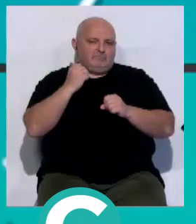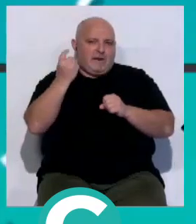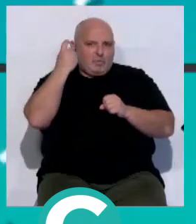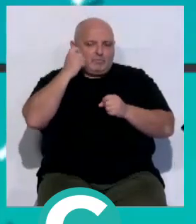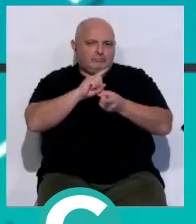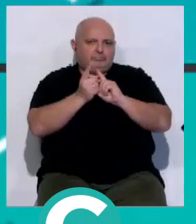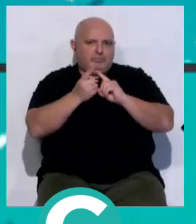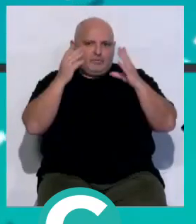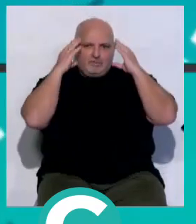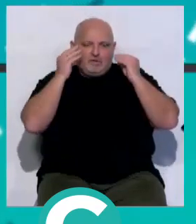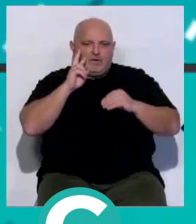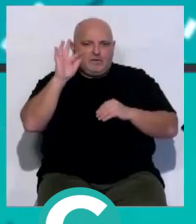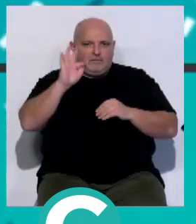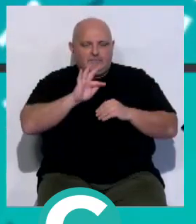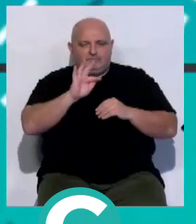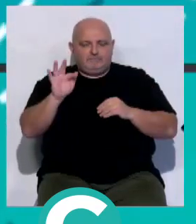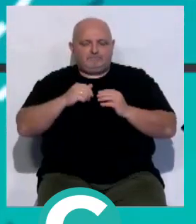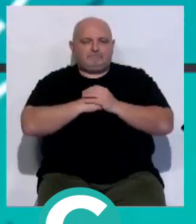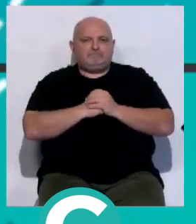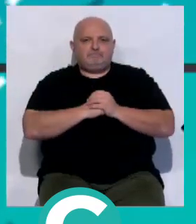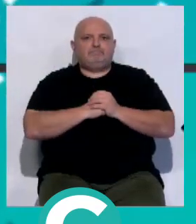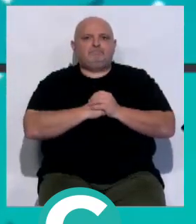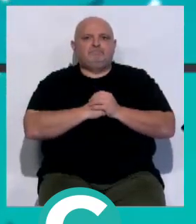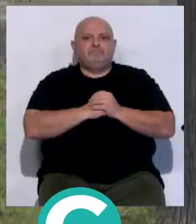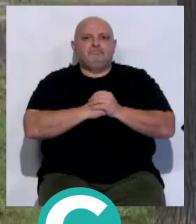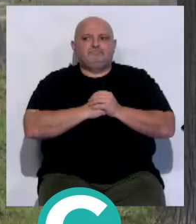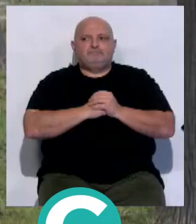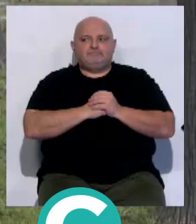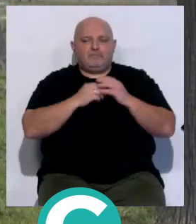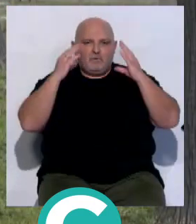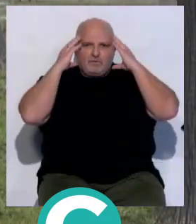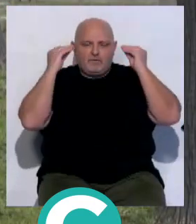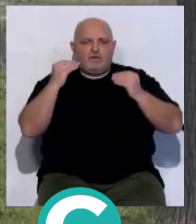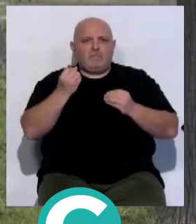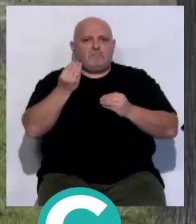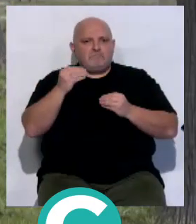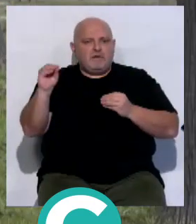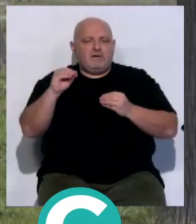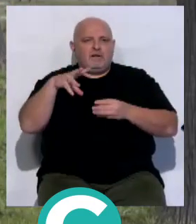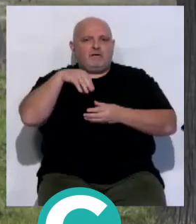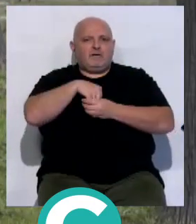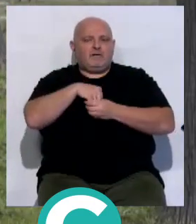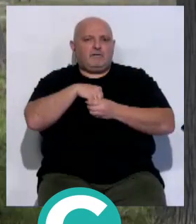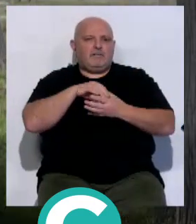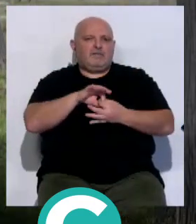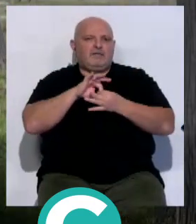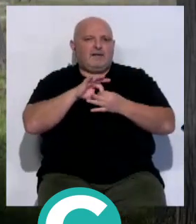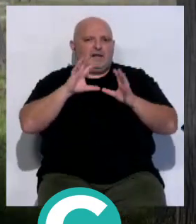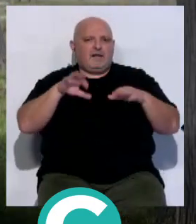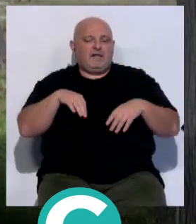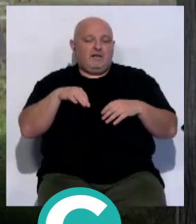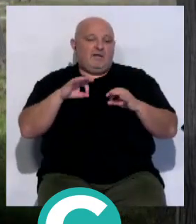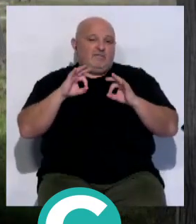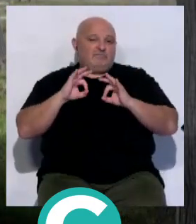inauguración ha estado nuestro compañero Miguel Velasco. La Guardia Civil refuerza su presencia y vínculos con Cádiz a la